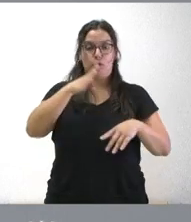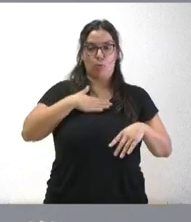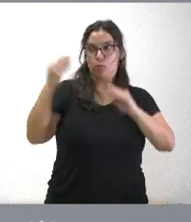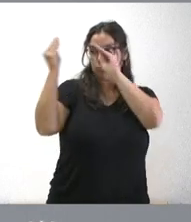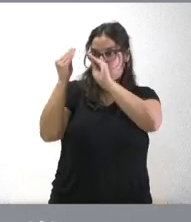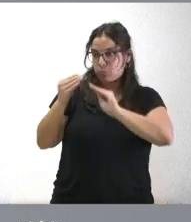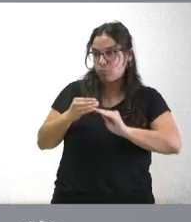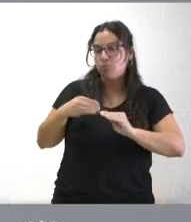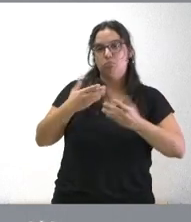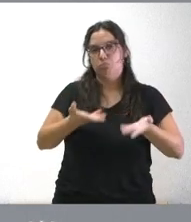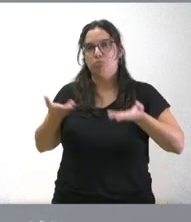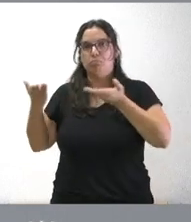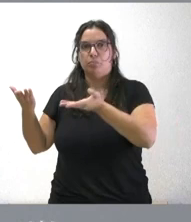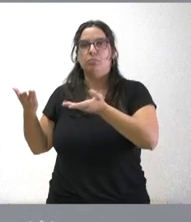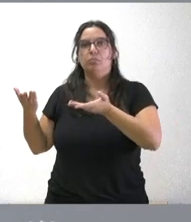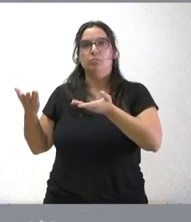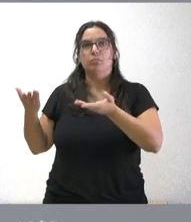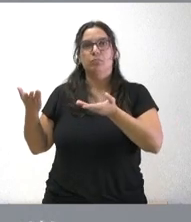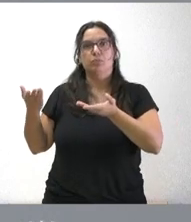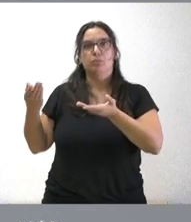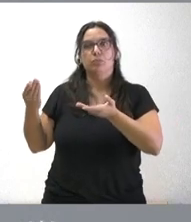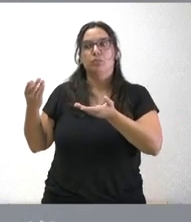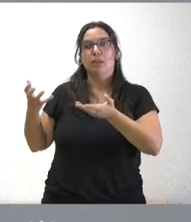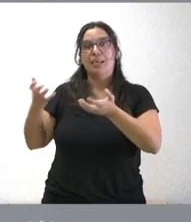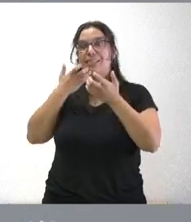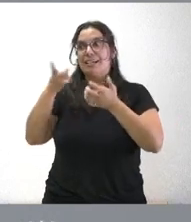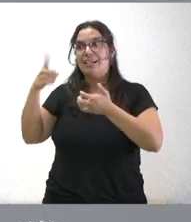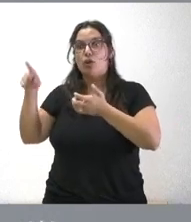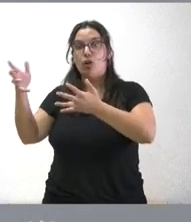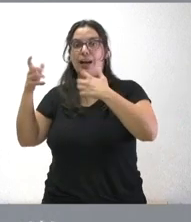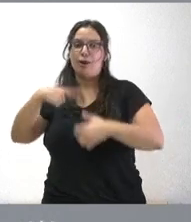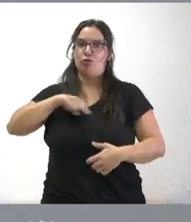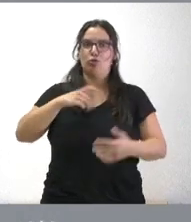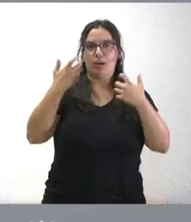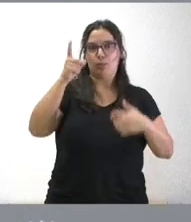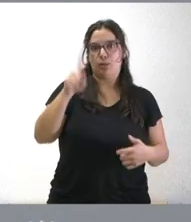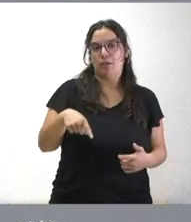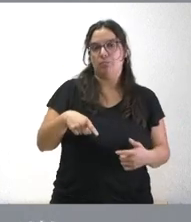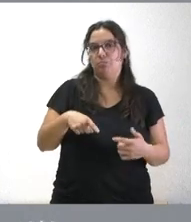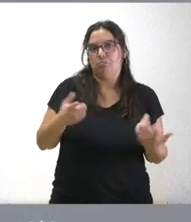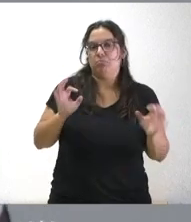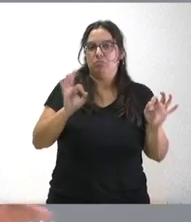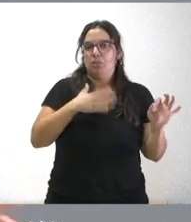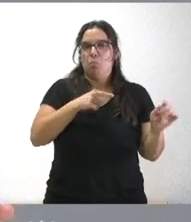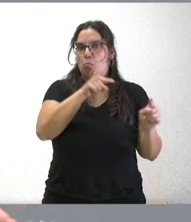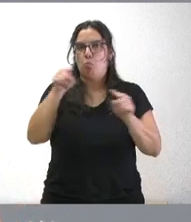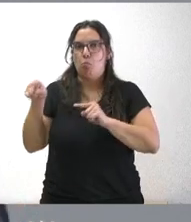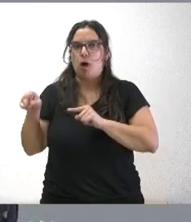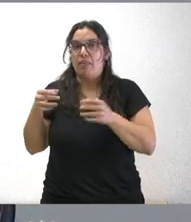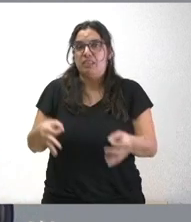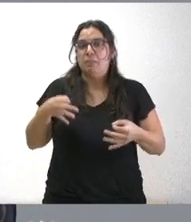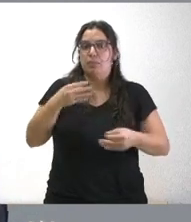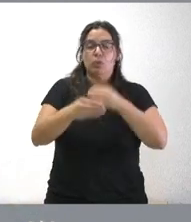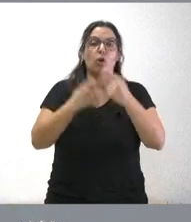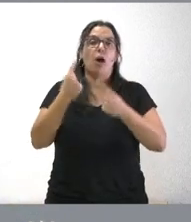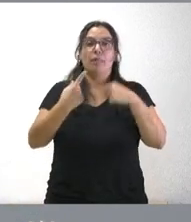nosotros pues tendremos presentada ese recurso que nos beneficiará también a la gente de Castilla y León son todas las opciones que tenemos encima de la mesa y en todas hemos ejercido en algunos